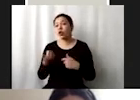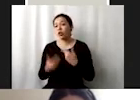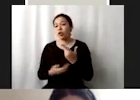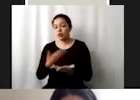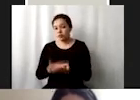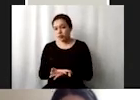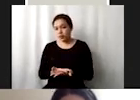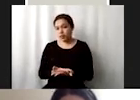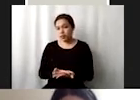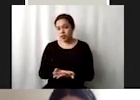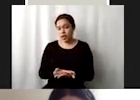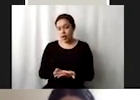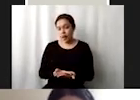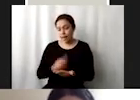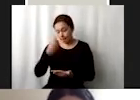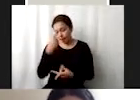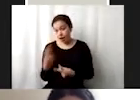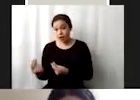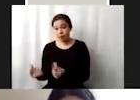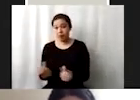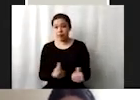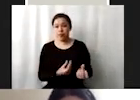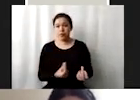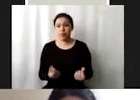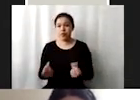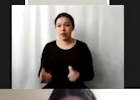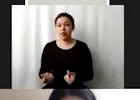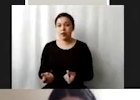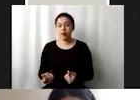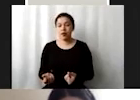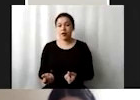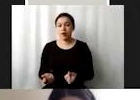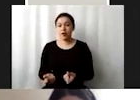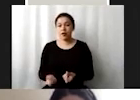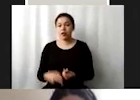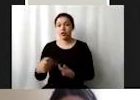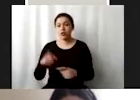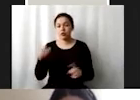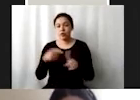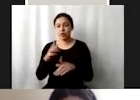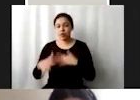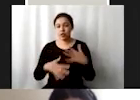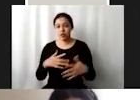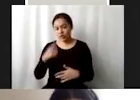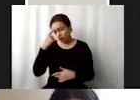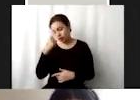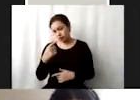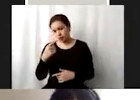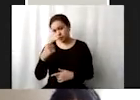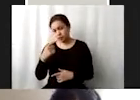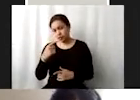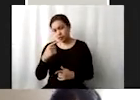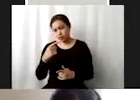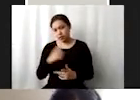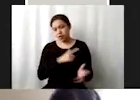para acelerar el cumplimiento sobre metas de biodiversidad sería la adopción de un marco mundial de biodiversidad